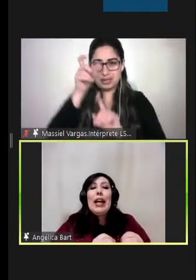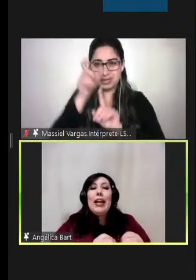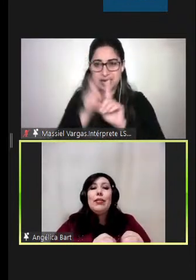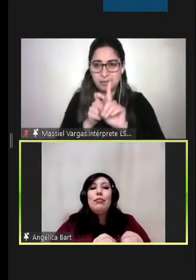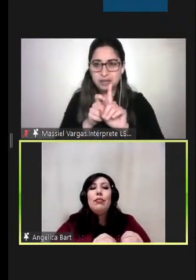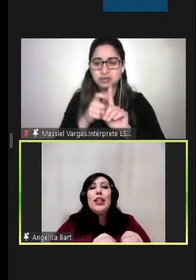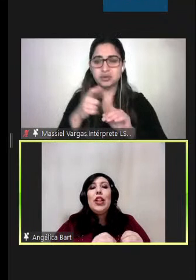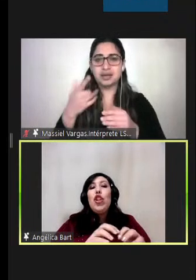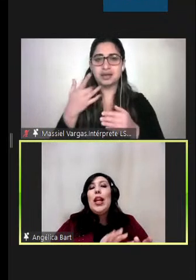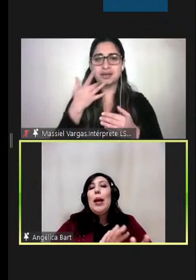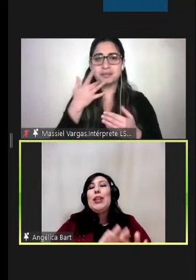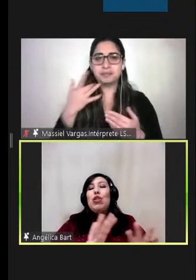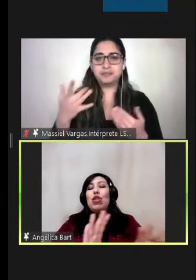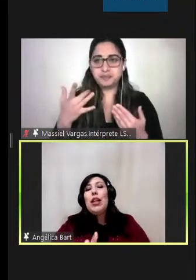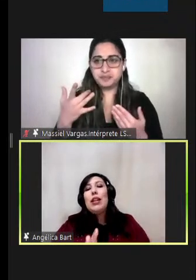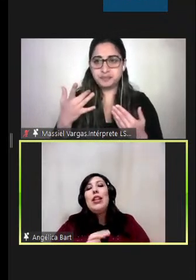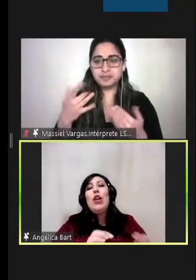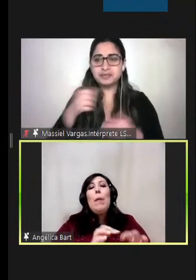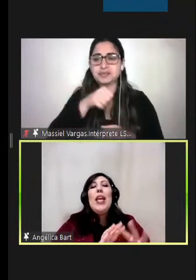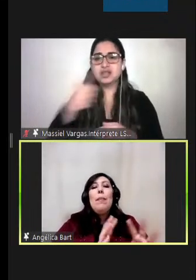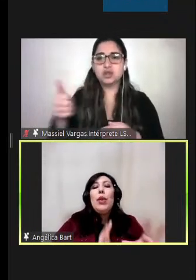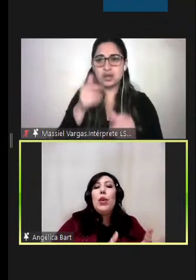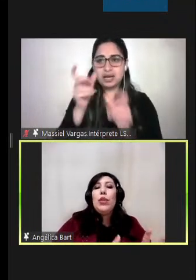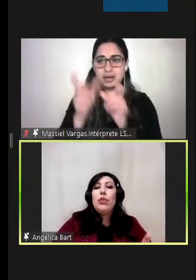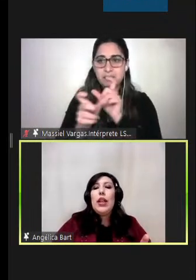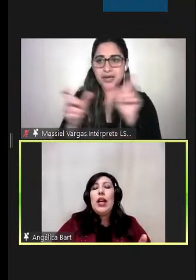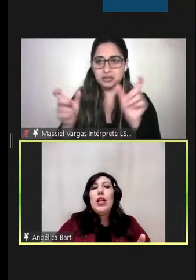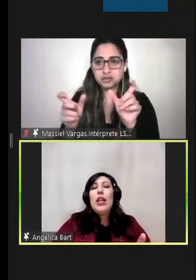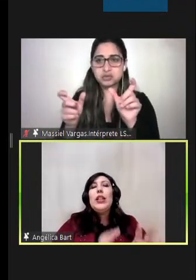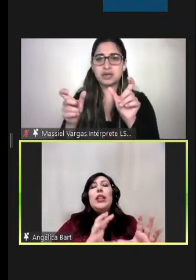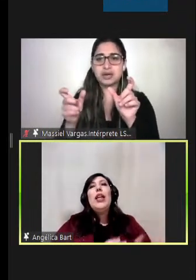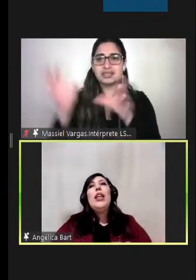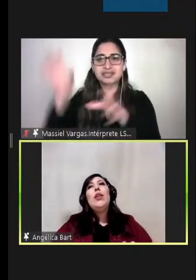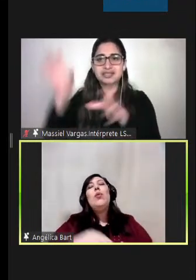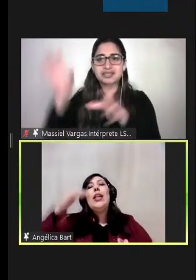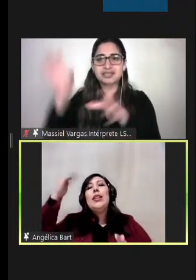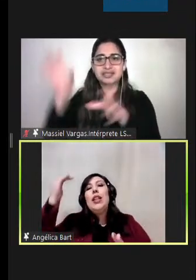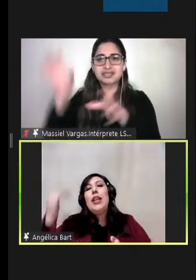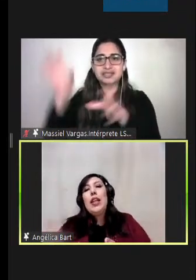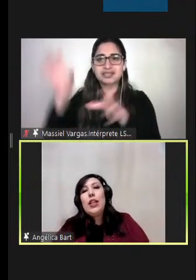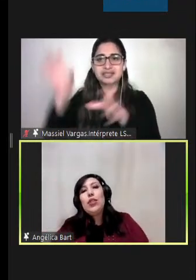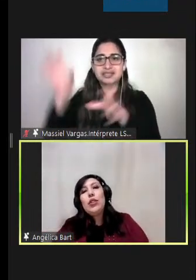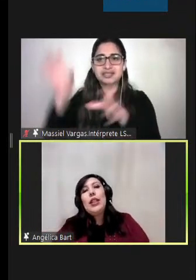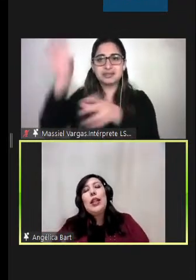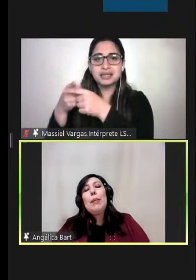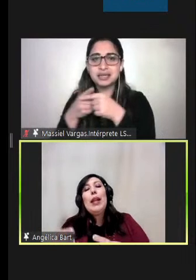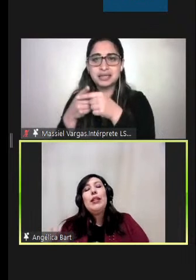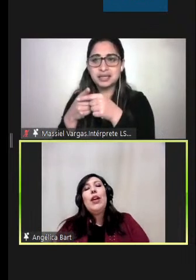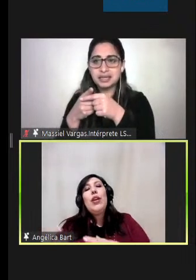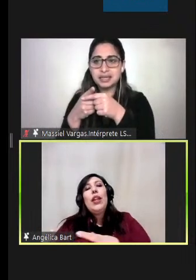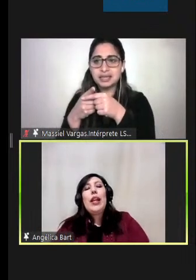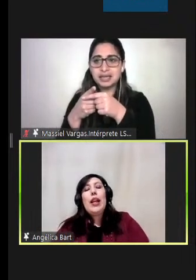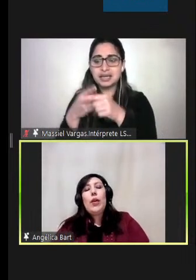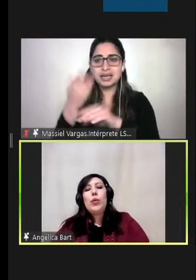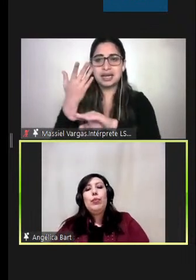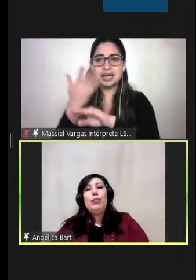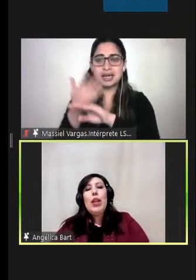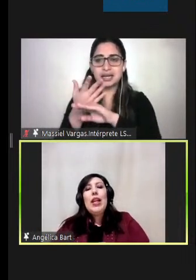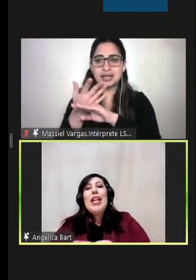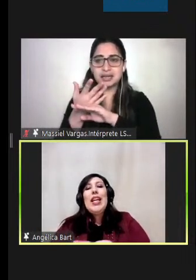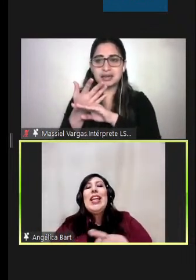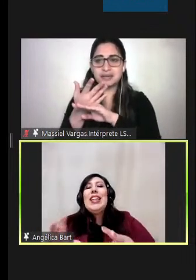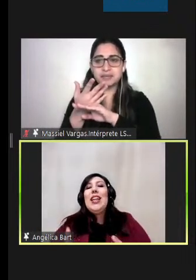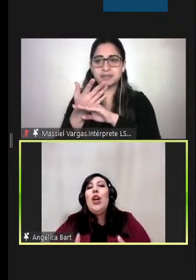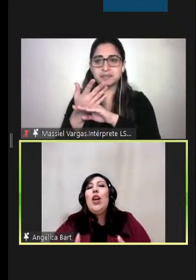implica que todas las personas y los miembros de una sociedad tienen una serie de derechos que están planteados y declarados